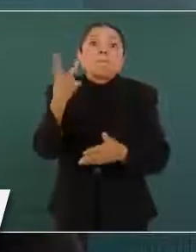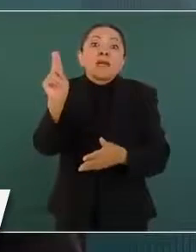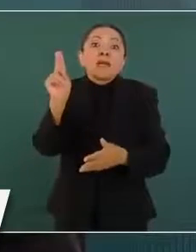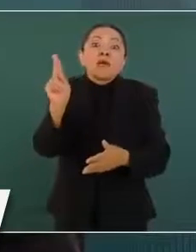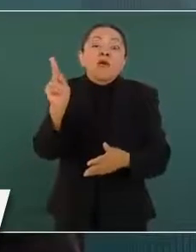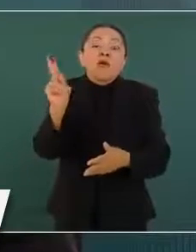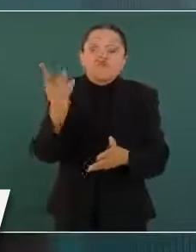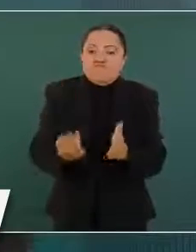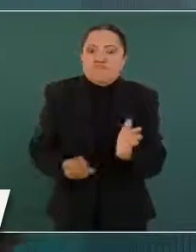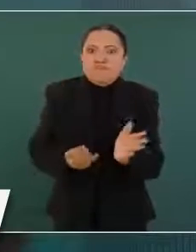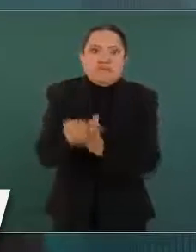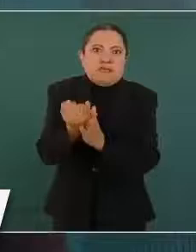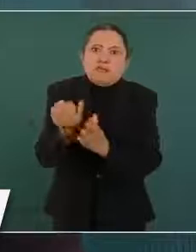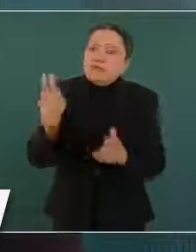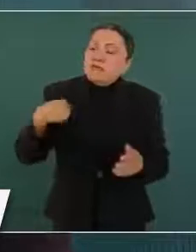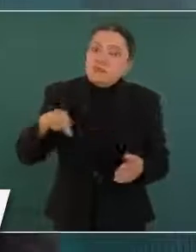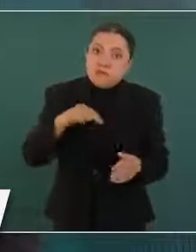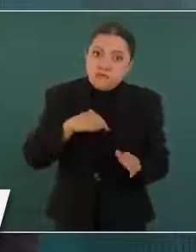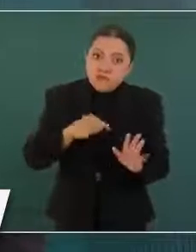Sí,